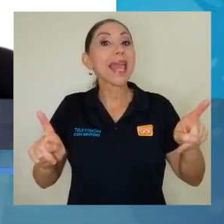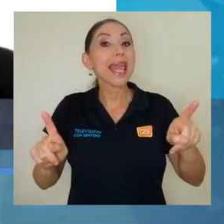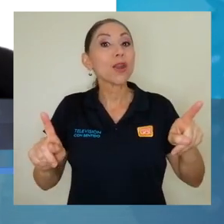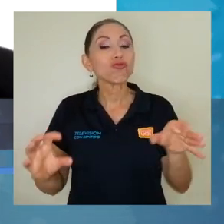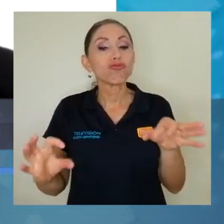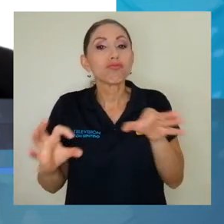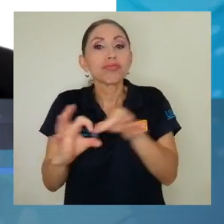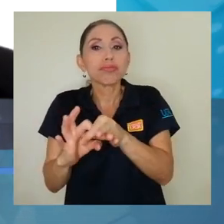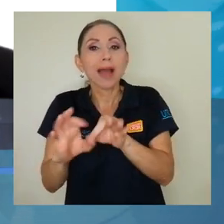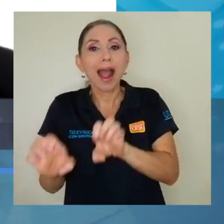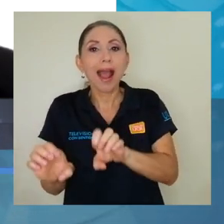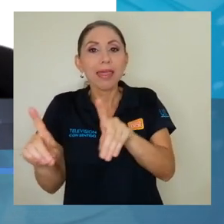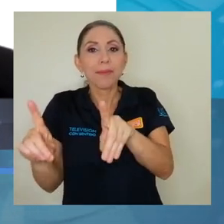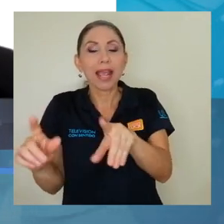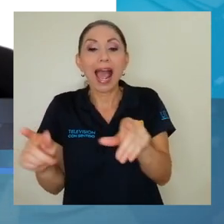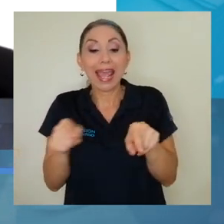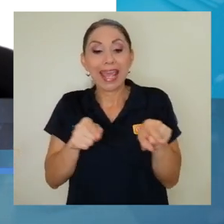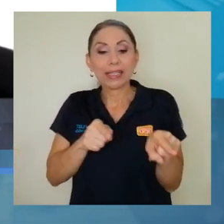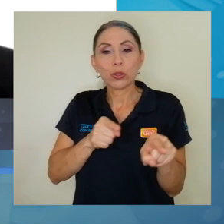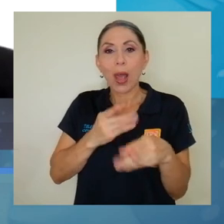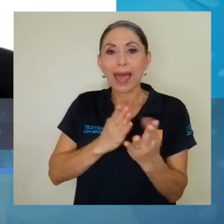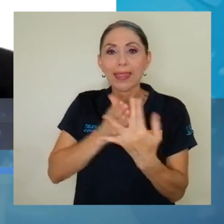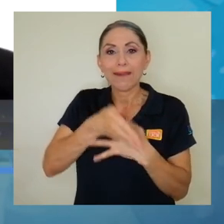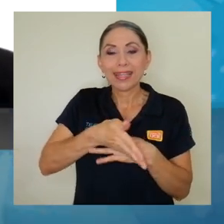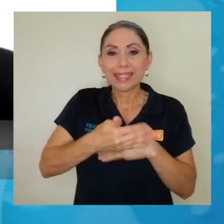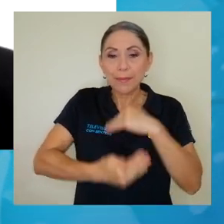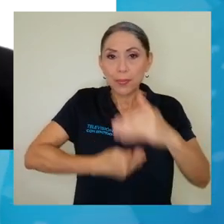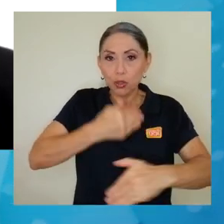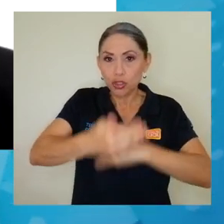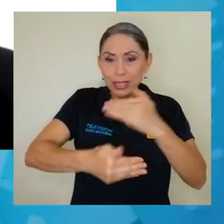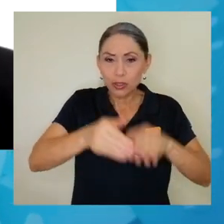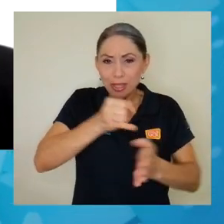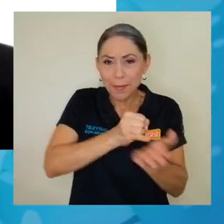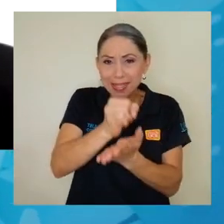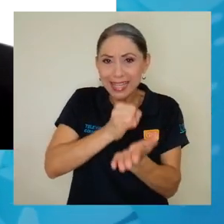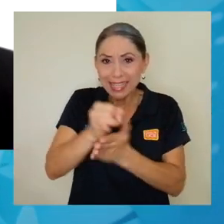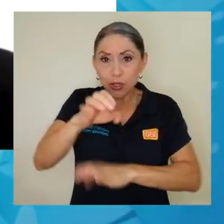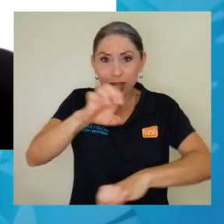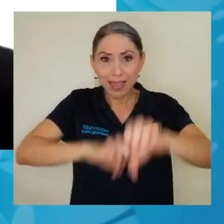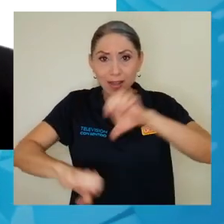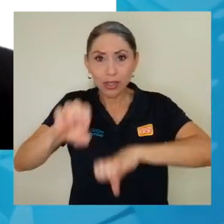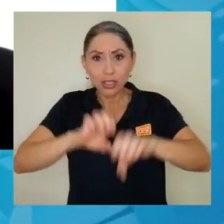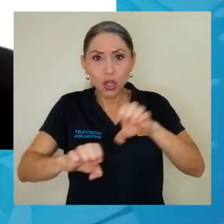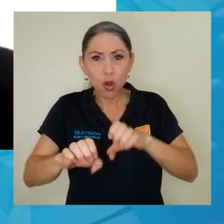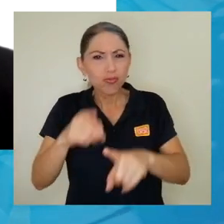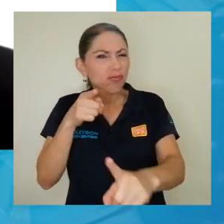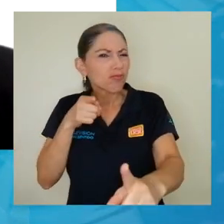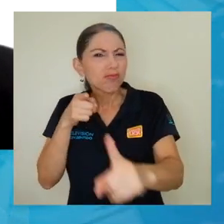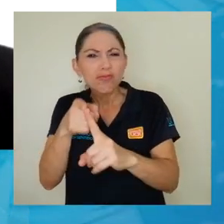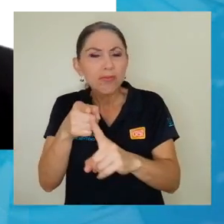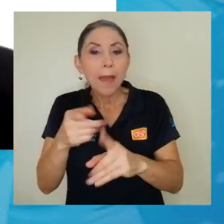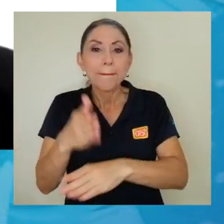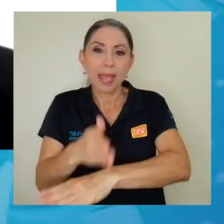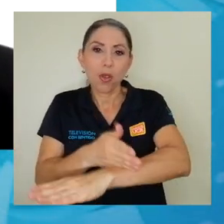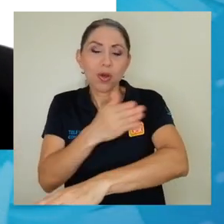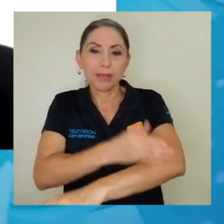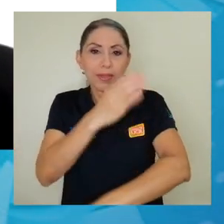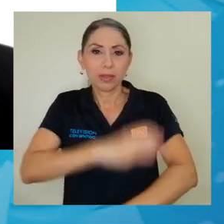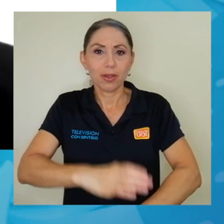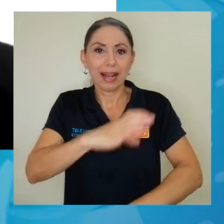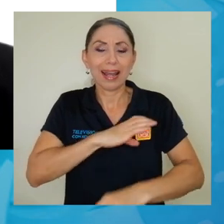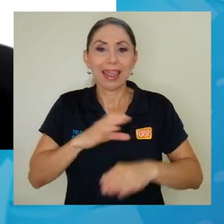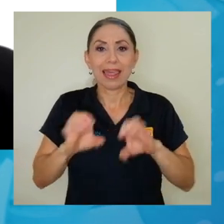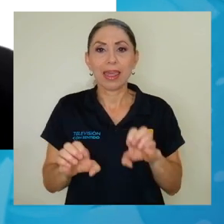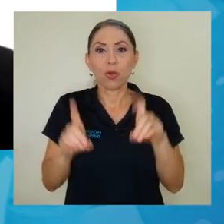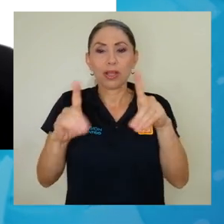académica, que mediante procesos de investigación y de evaluación busca precisamente el mejoramiento de la calidad en la